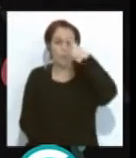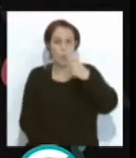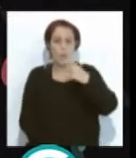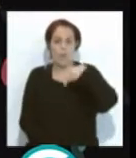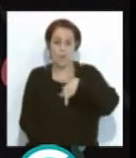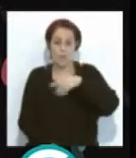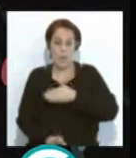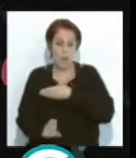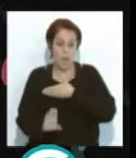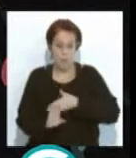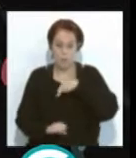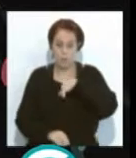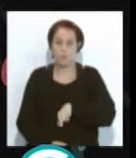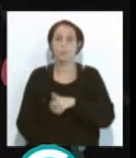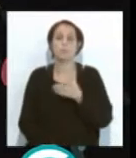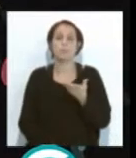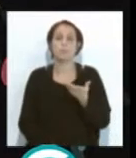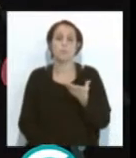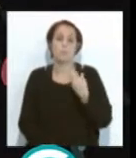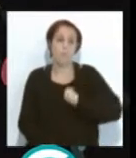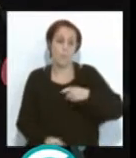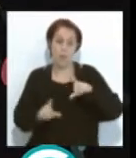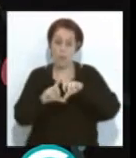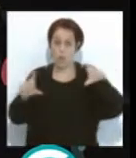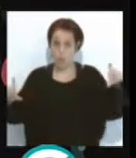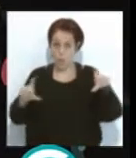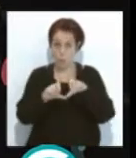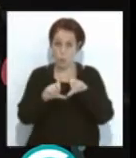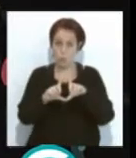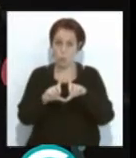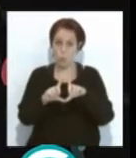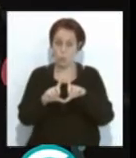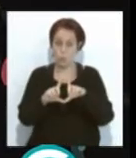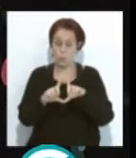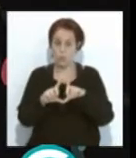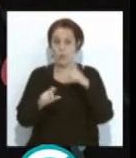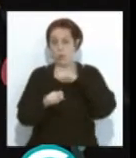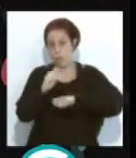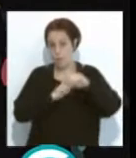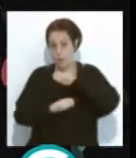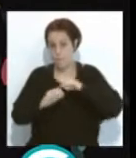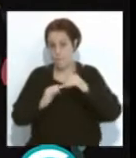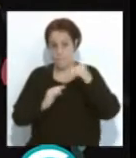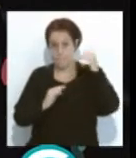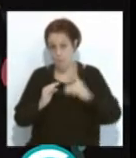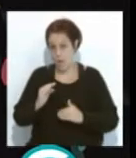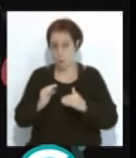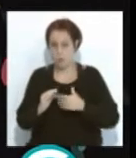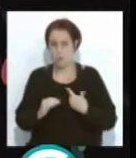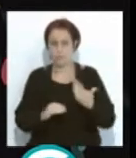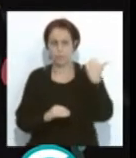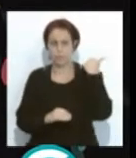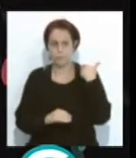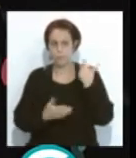ha llegado hasta aquí, primero, con lo que es el patronato, con las menos asociaciones que había, tal como estaba antes,